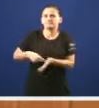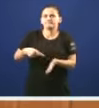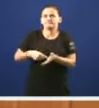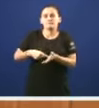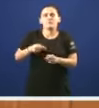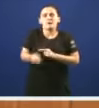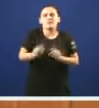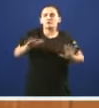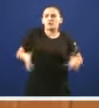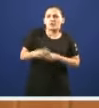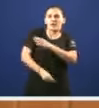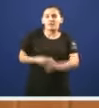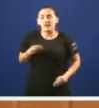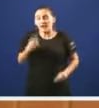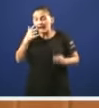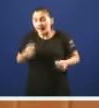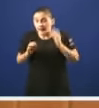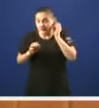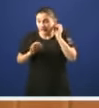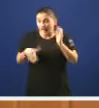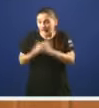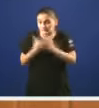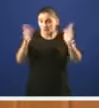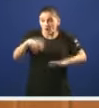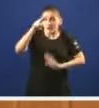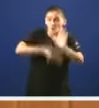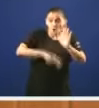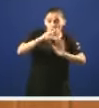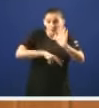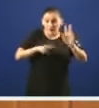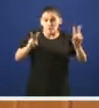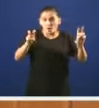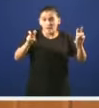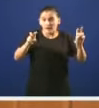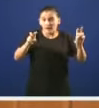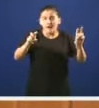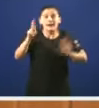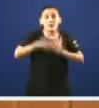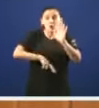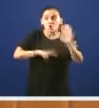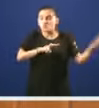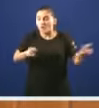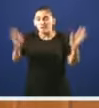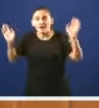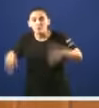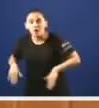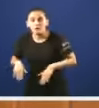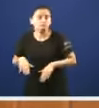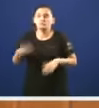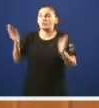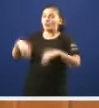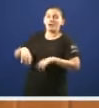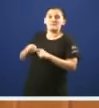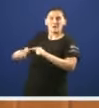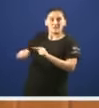urxentes en tanto non se tibera unha normativa nova unha regulación unha lei nova e non se tomou ningún tipo de medida